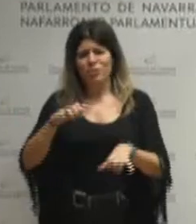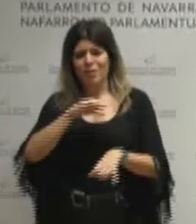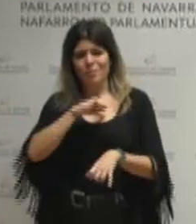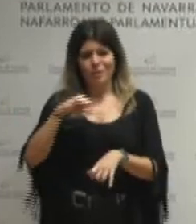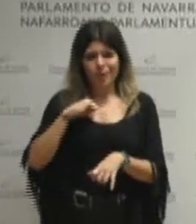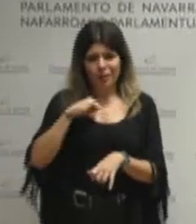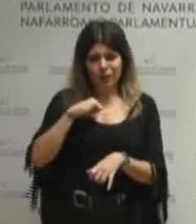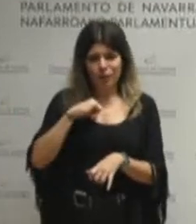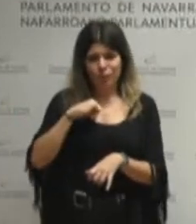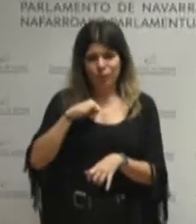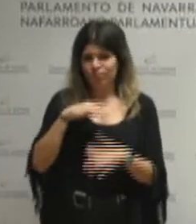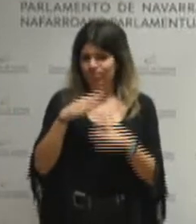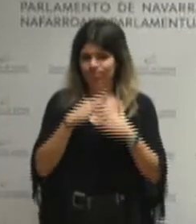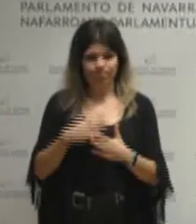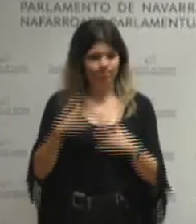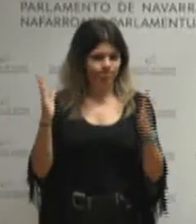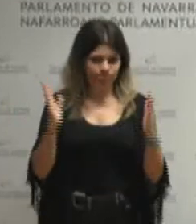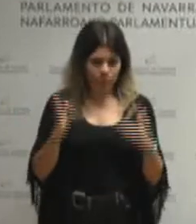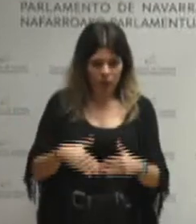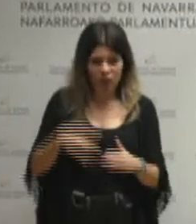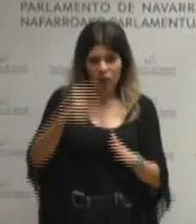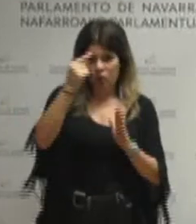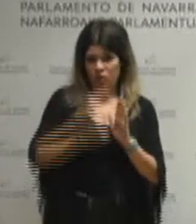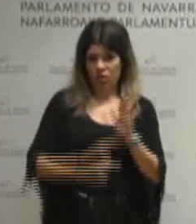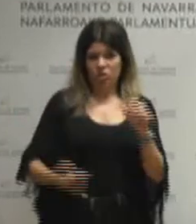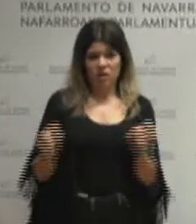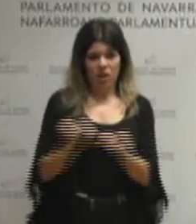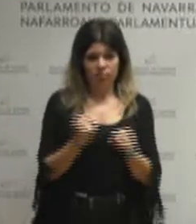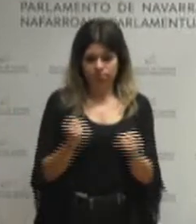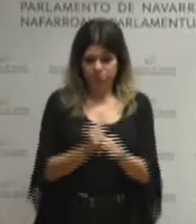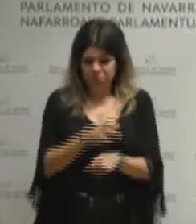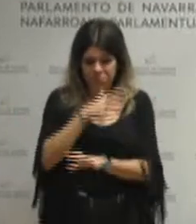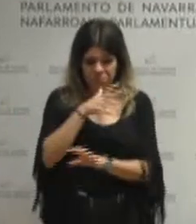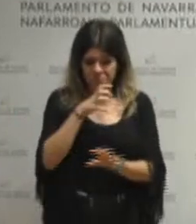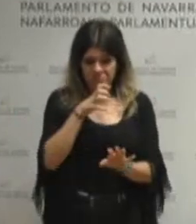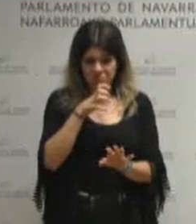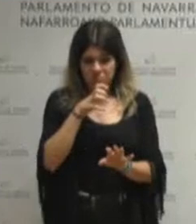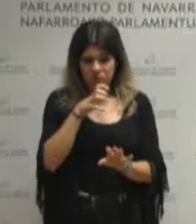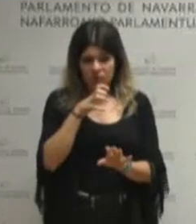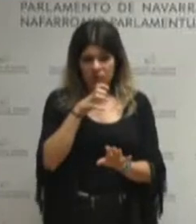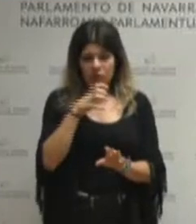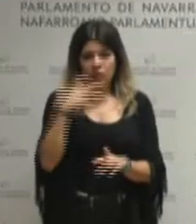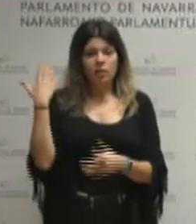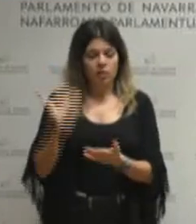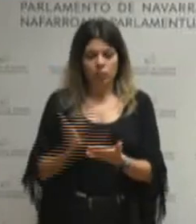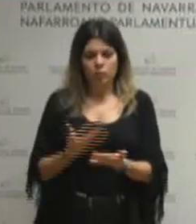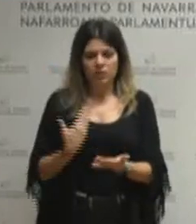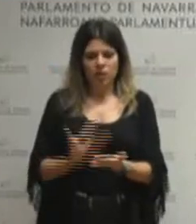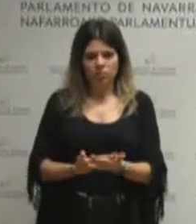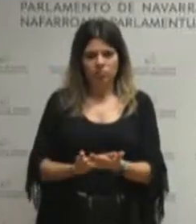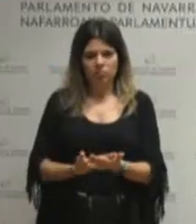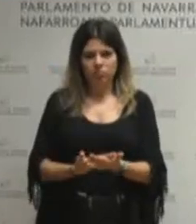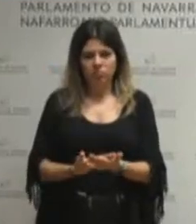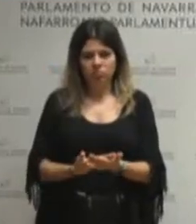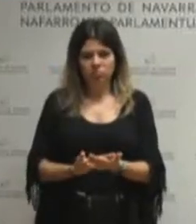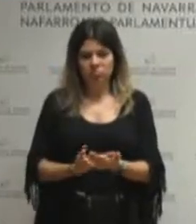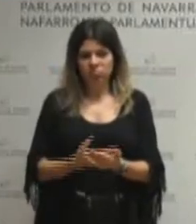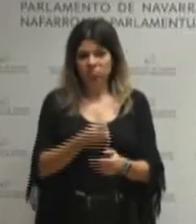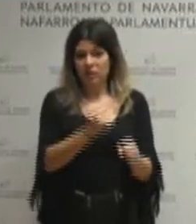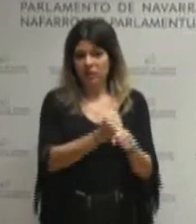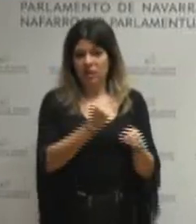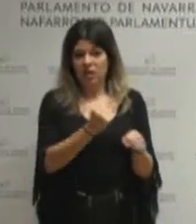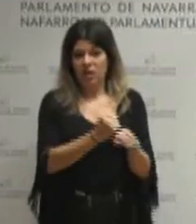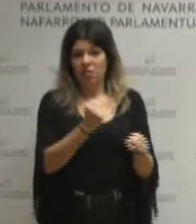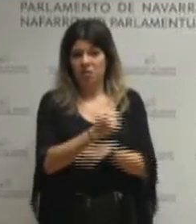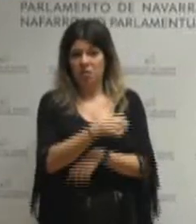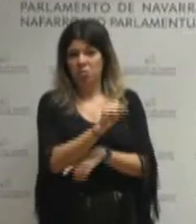insuficientes y con unas condiciones laborales pésimas que demuestran también lo poco que se valora este trabajo y lo poco